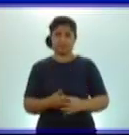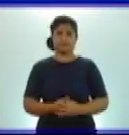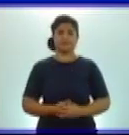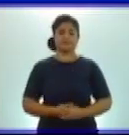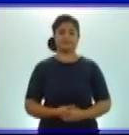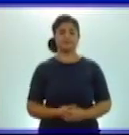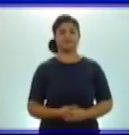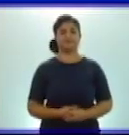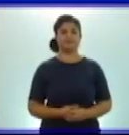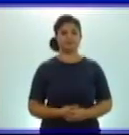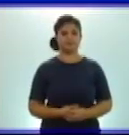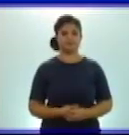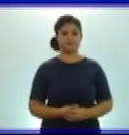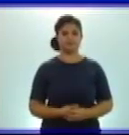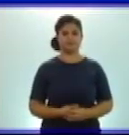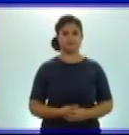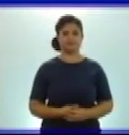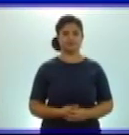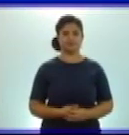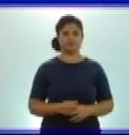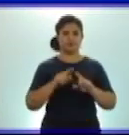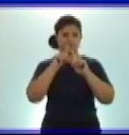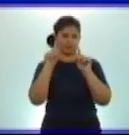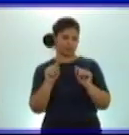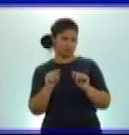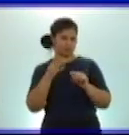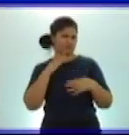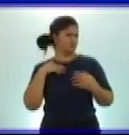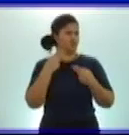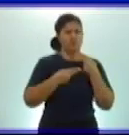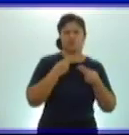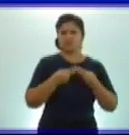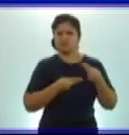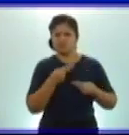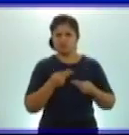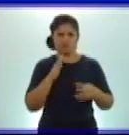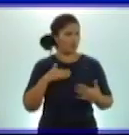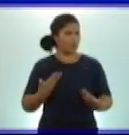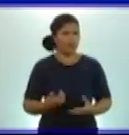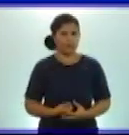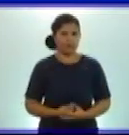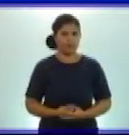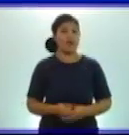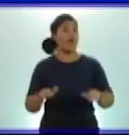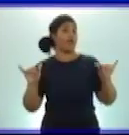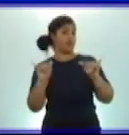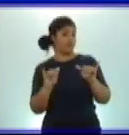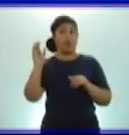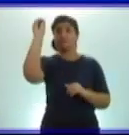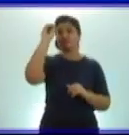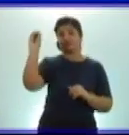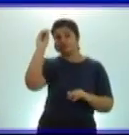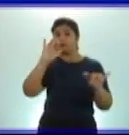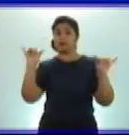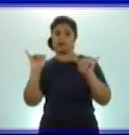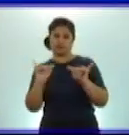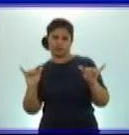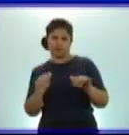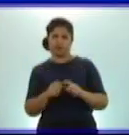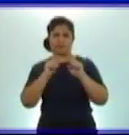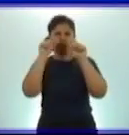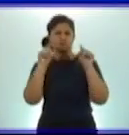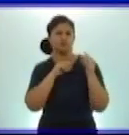Un nuevo ejercicio. ¿Cómo lo hicimos? Bueno, mantuvimos la misma orden. ¿Qué le cambiamos?